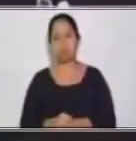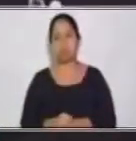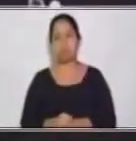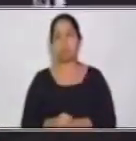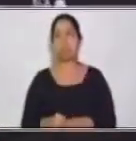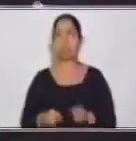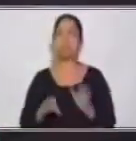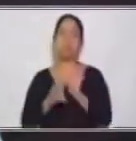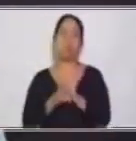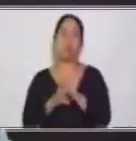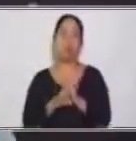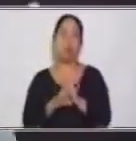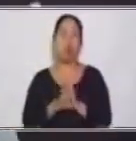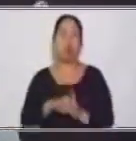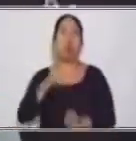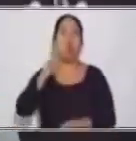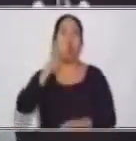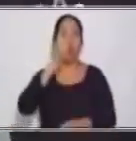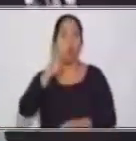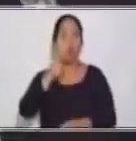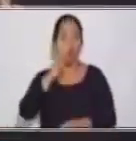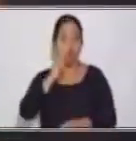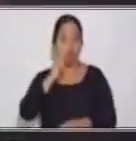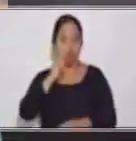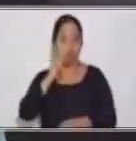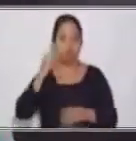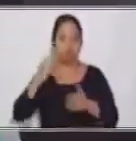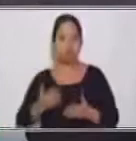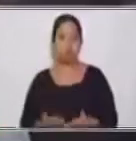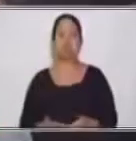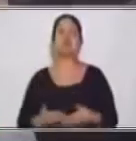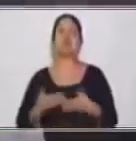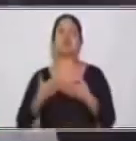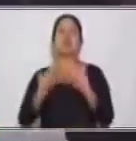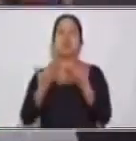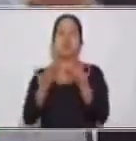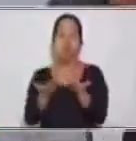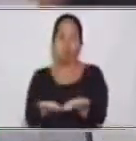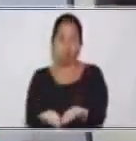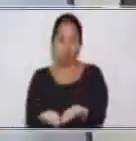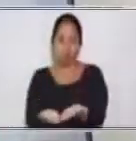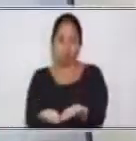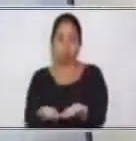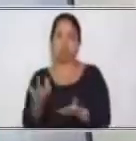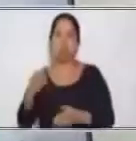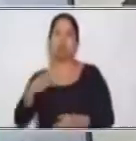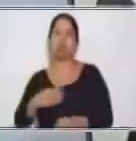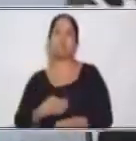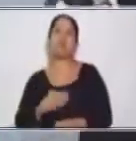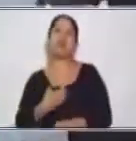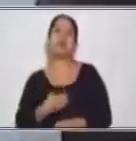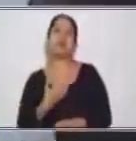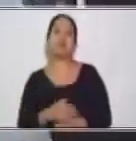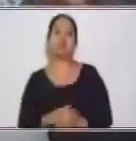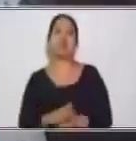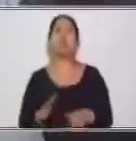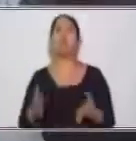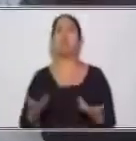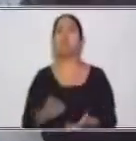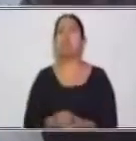son entregados por los maestros. Los dulces son entregados por los maestros.